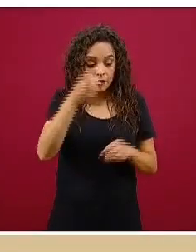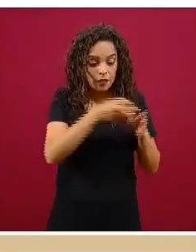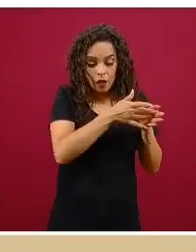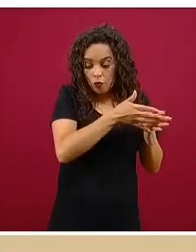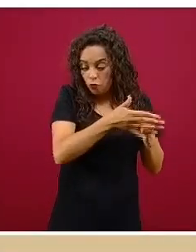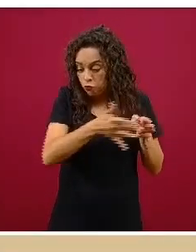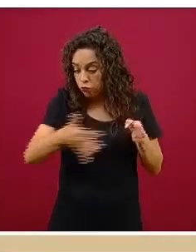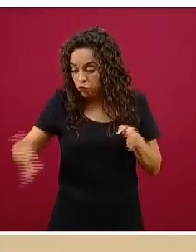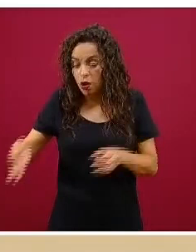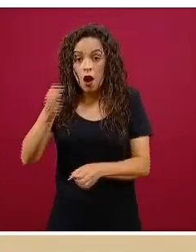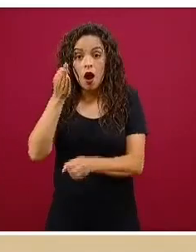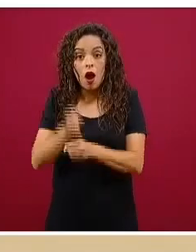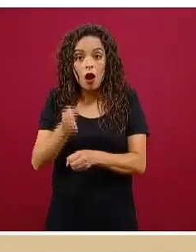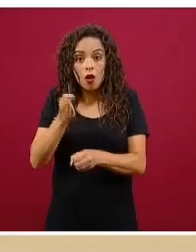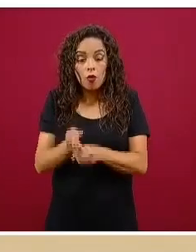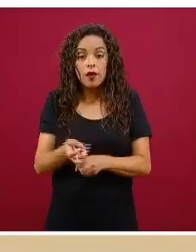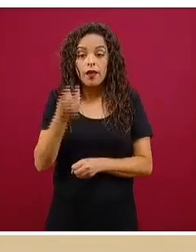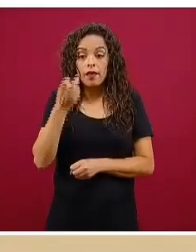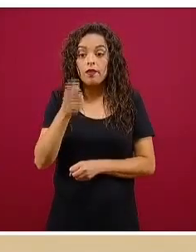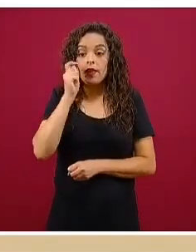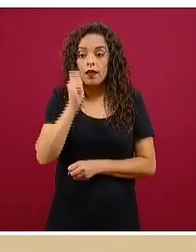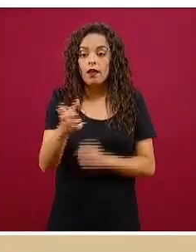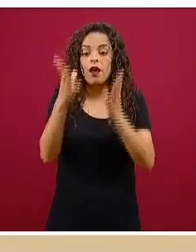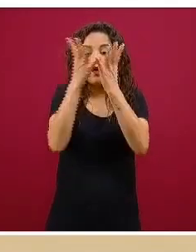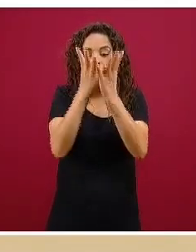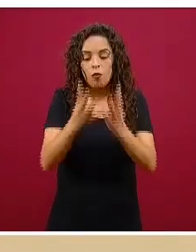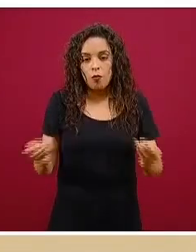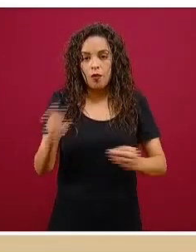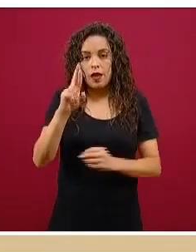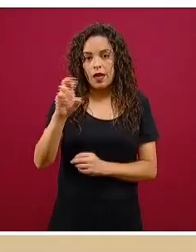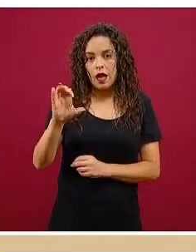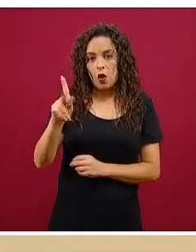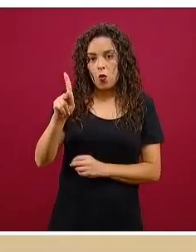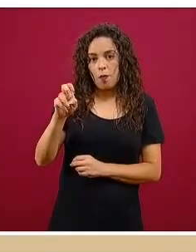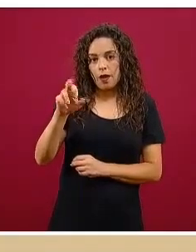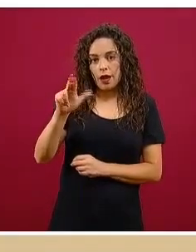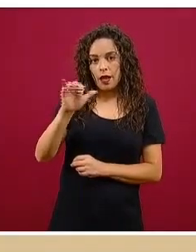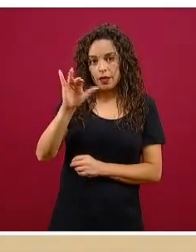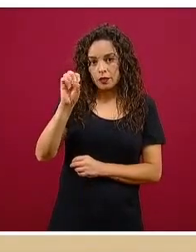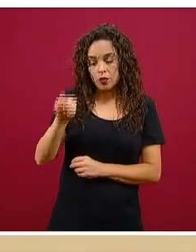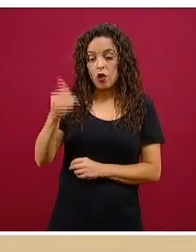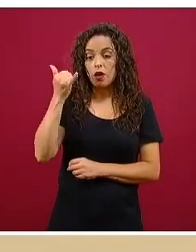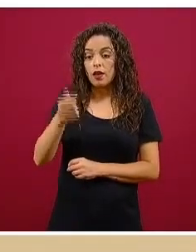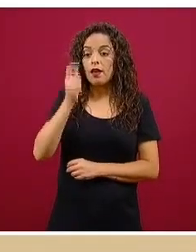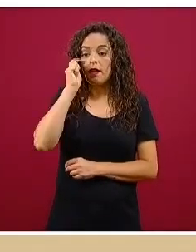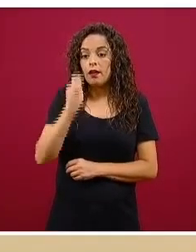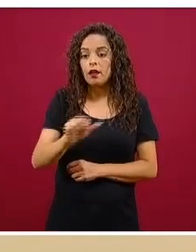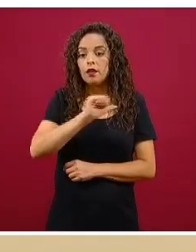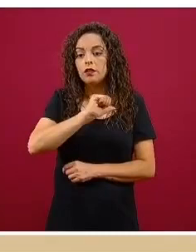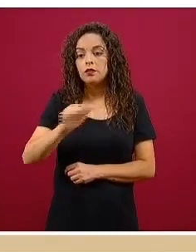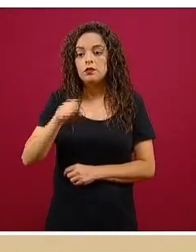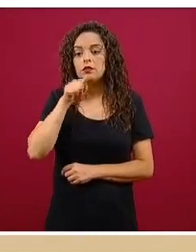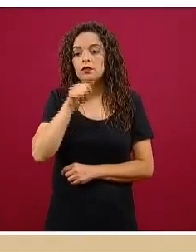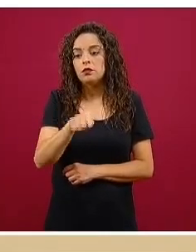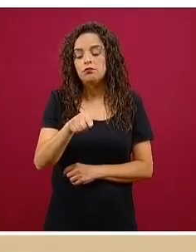precisamente esta recuperación e inclusive después a la reconstrucción del tejido social. La que sigue, por favor.